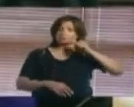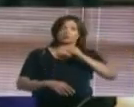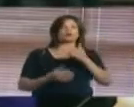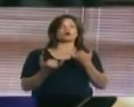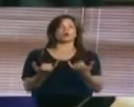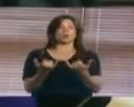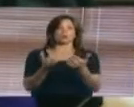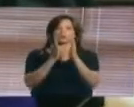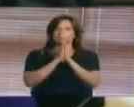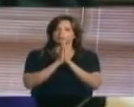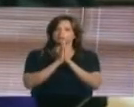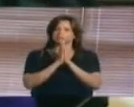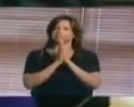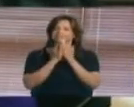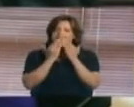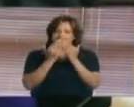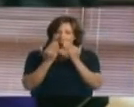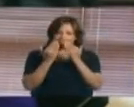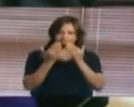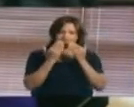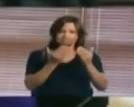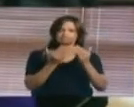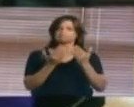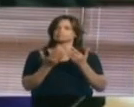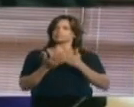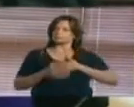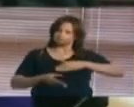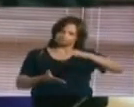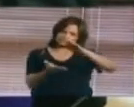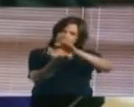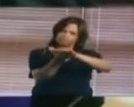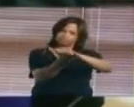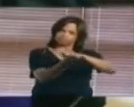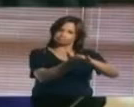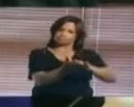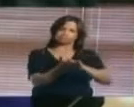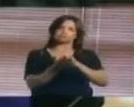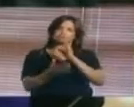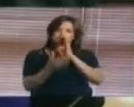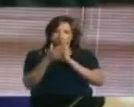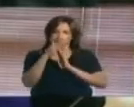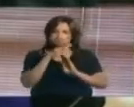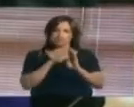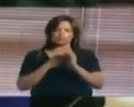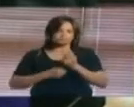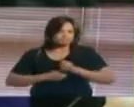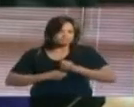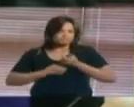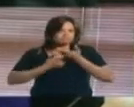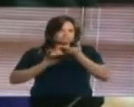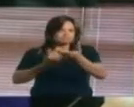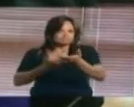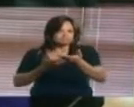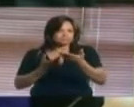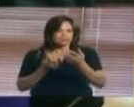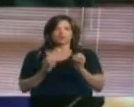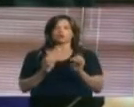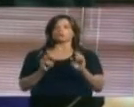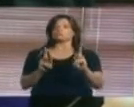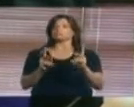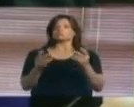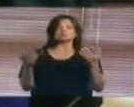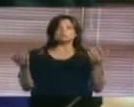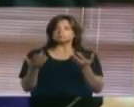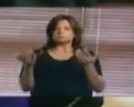les pido que reciban mi gratitud y mi homenaje con la humildad de mis palabras y la oportunidad